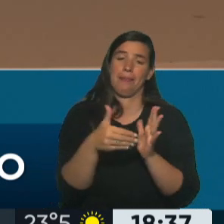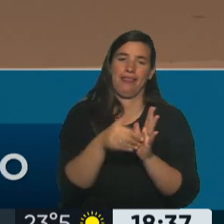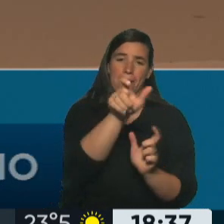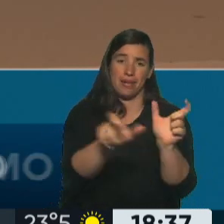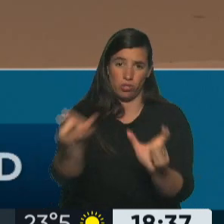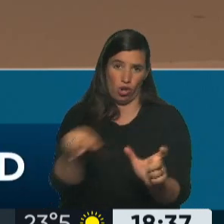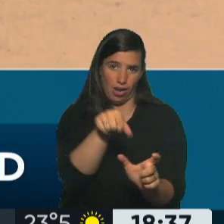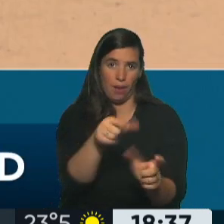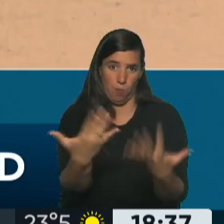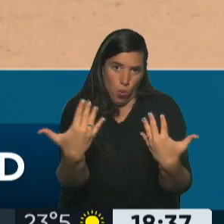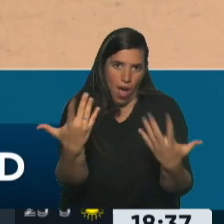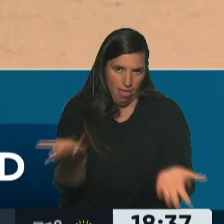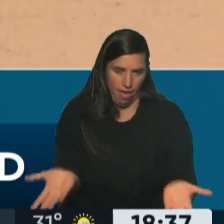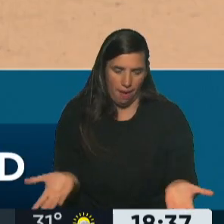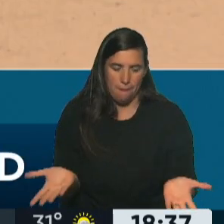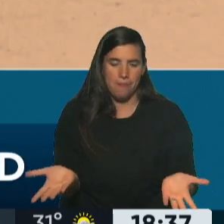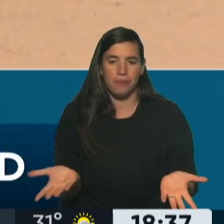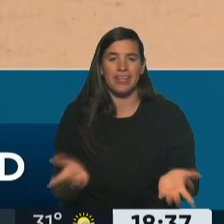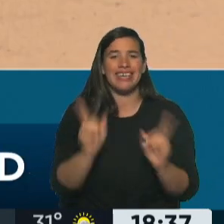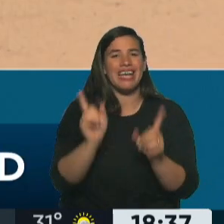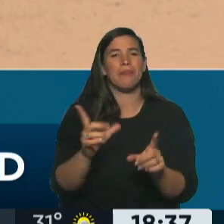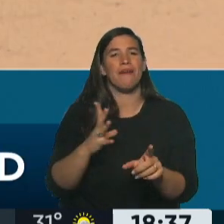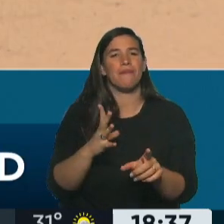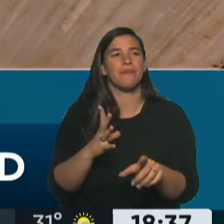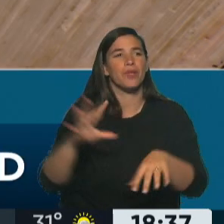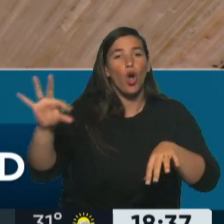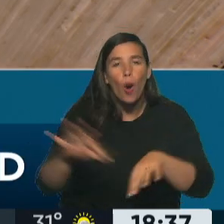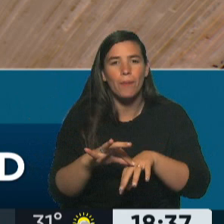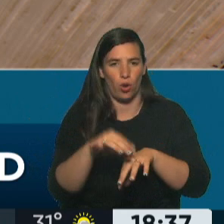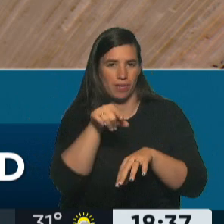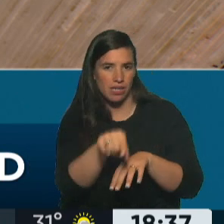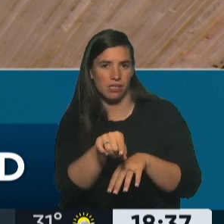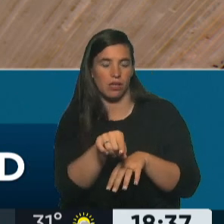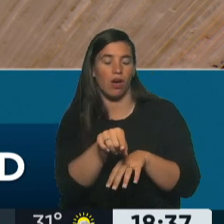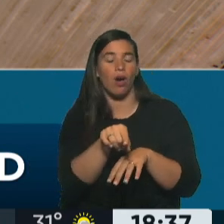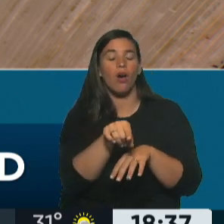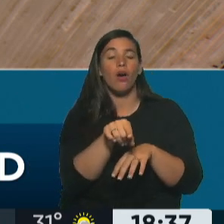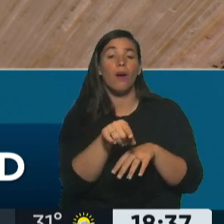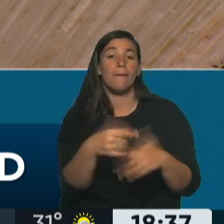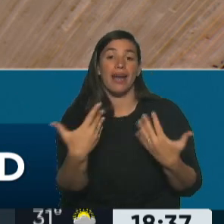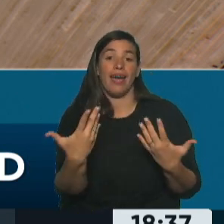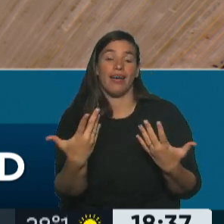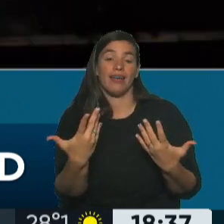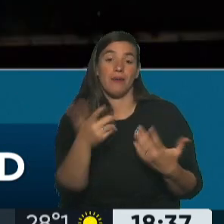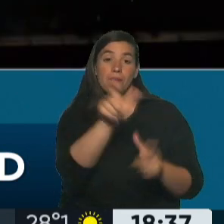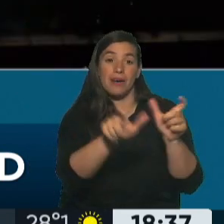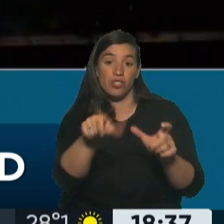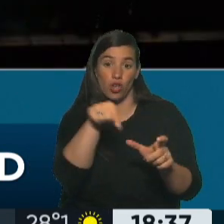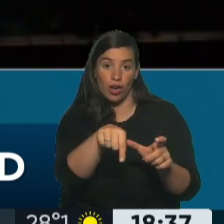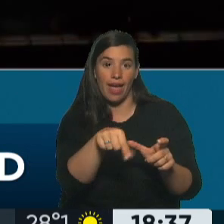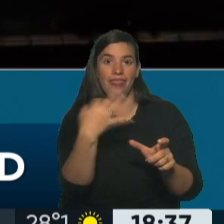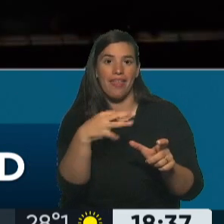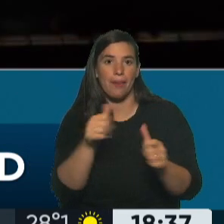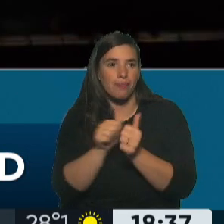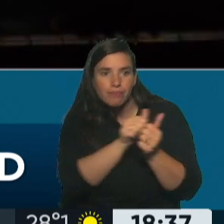la falta de compromiso también para que esa persona tenga, en el caso de la Administración Pública Nacional, un recorrido por la